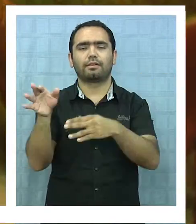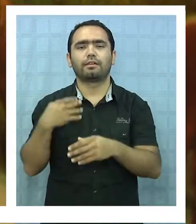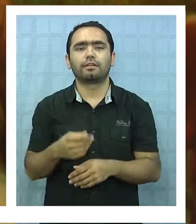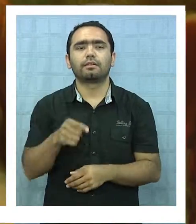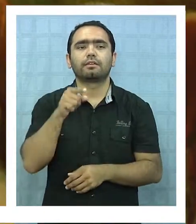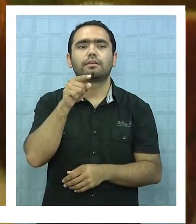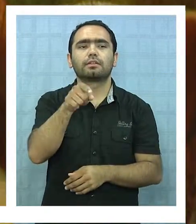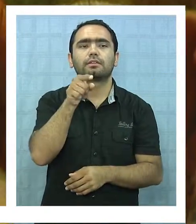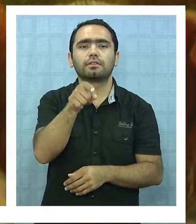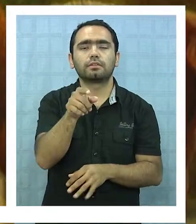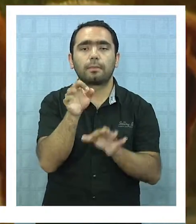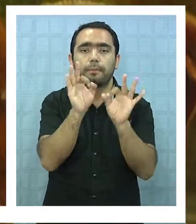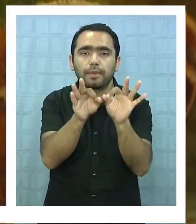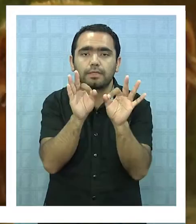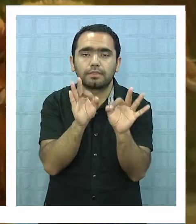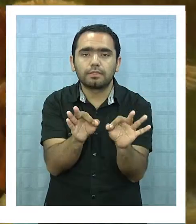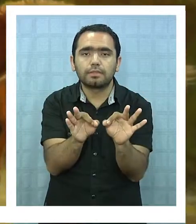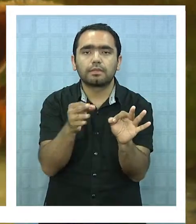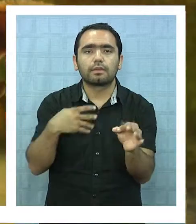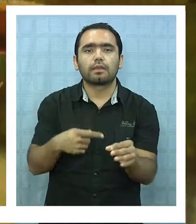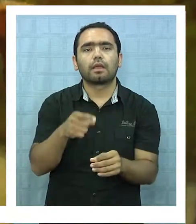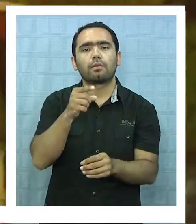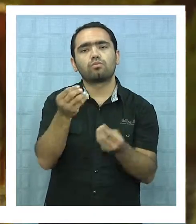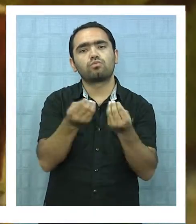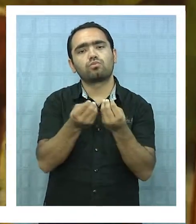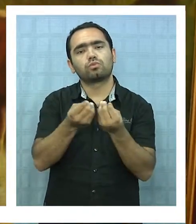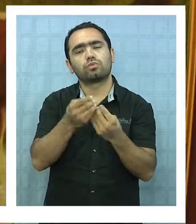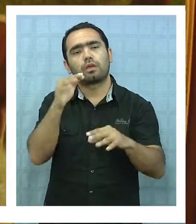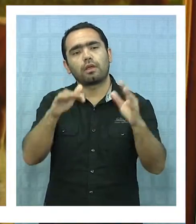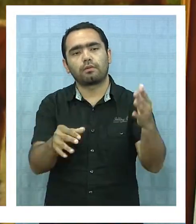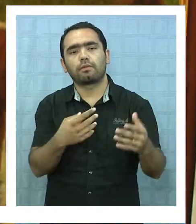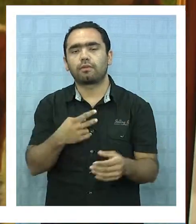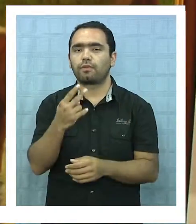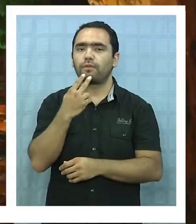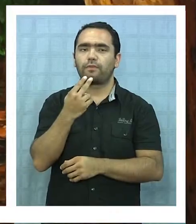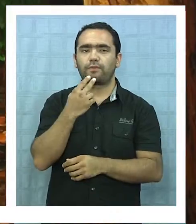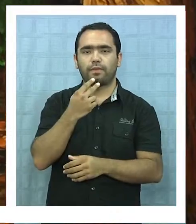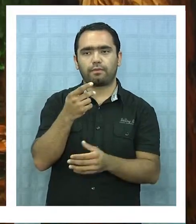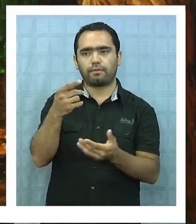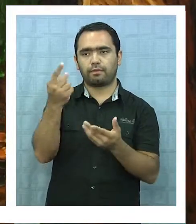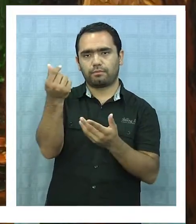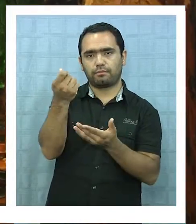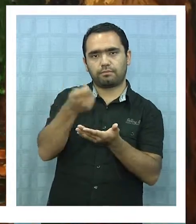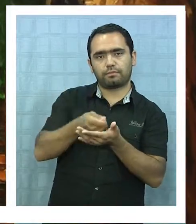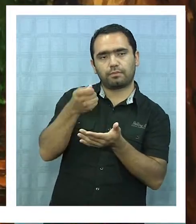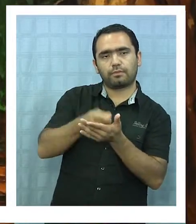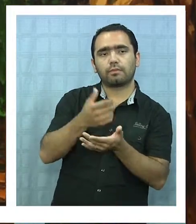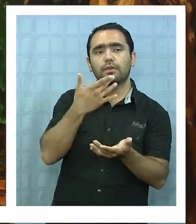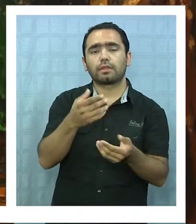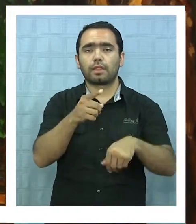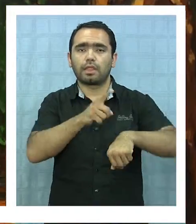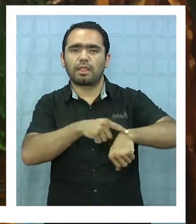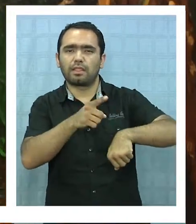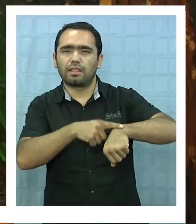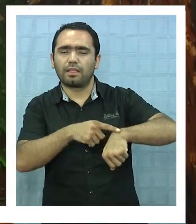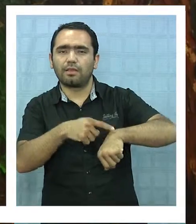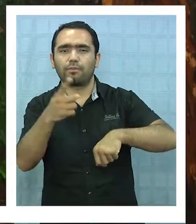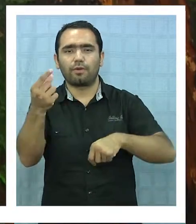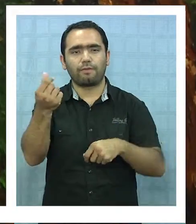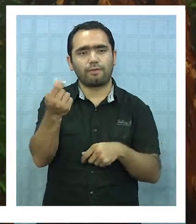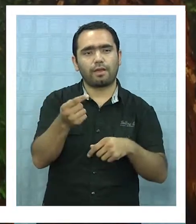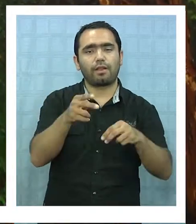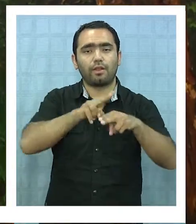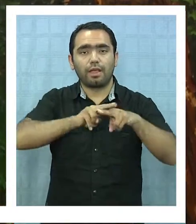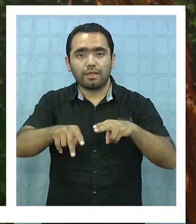Pese a ser un tipo de pintura especial, en muchos casos los pintores no viven de este arte, pues el valor y el tiempo que se requiere para realizar